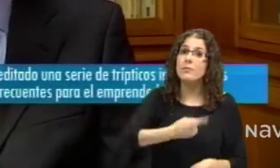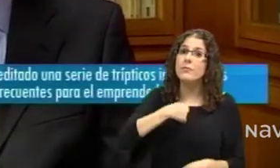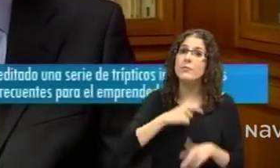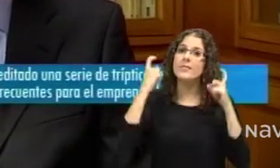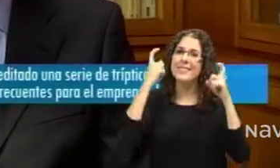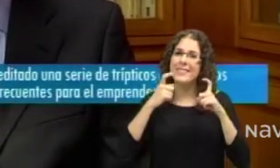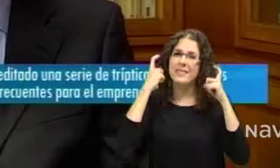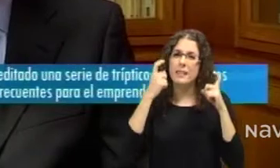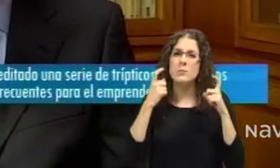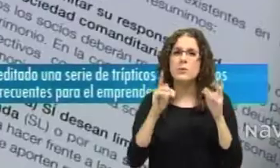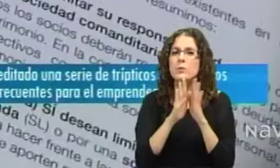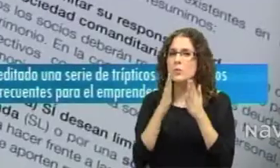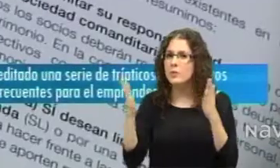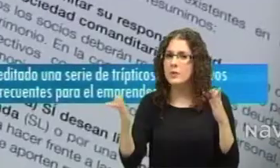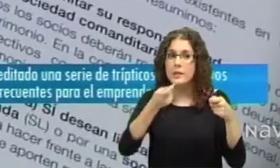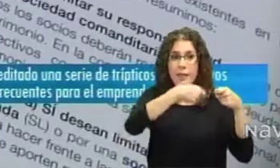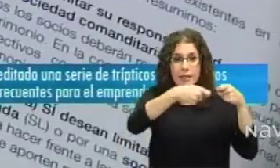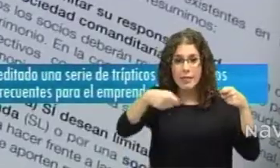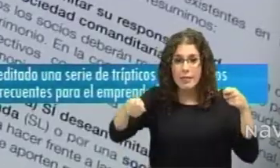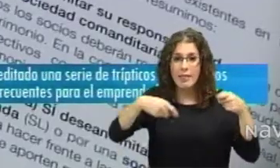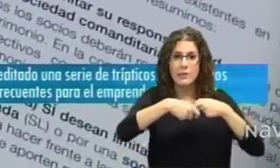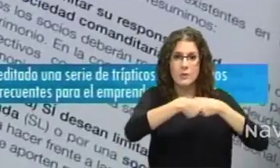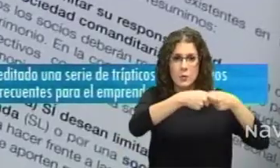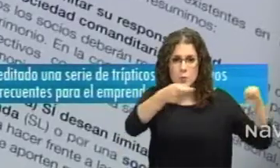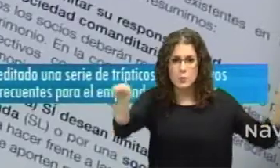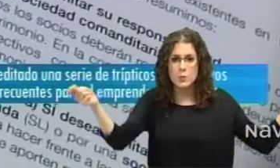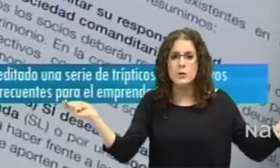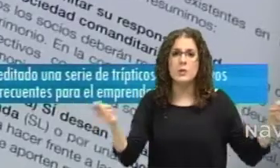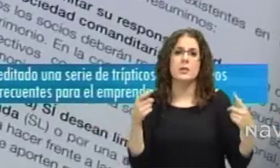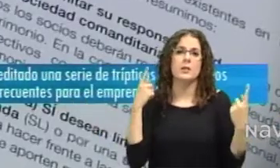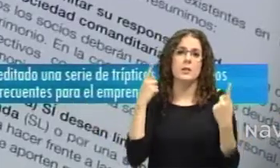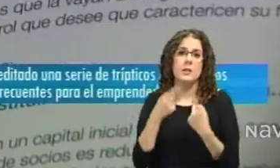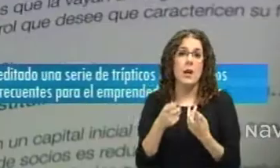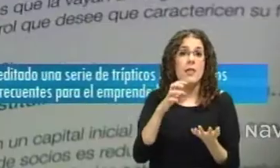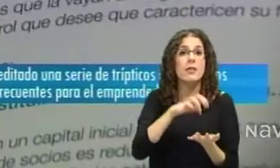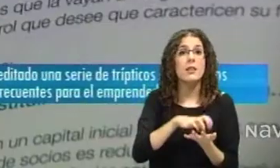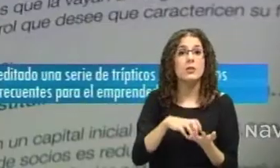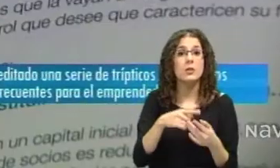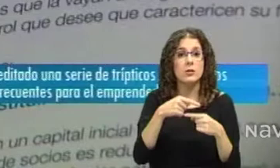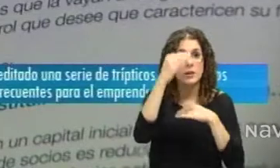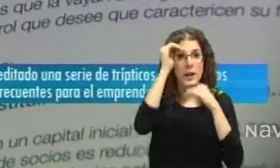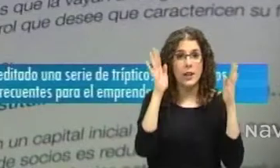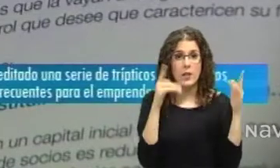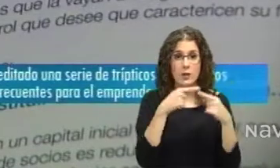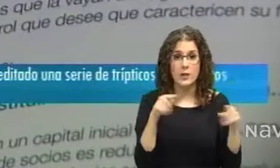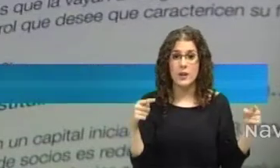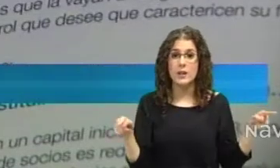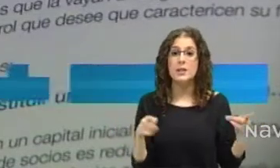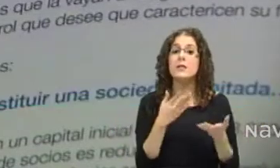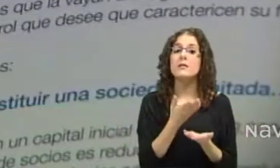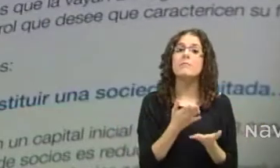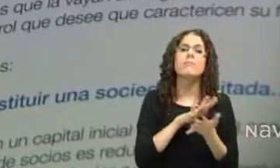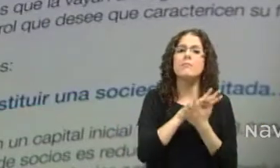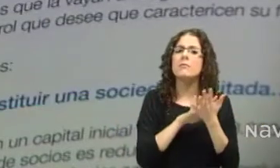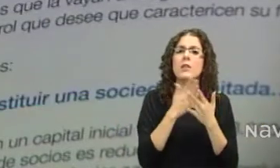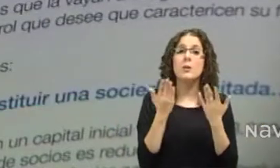folletos informativos que se distribuyen en las notarías y en los demás centros de atención que hablan unos de la